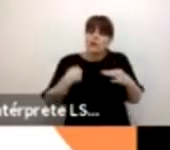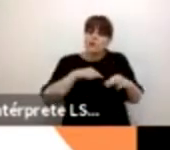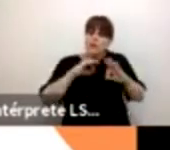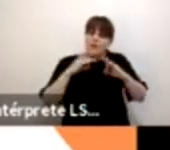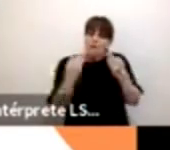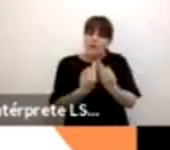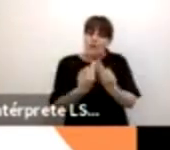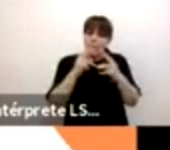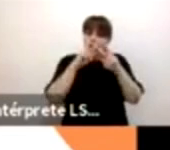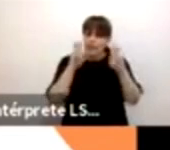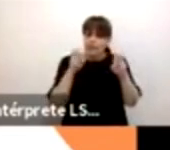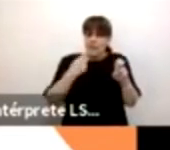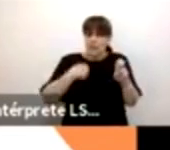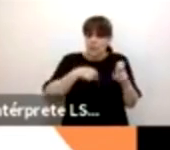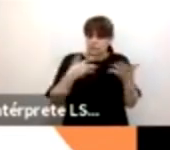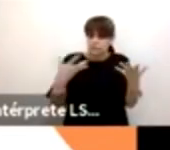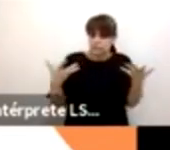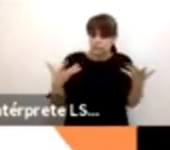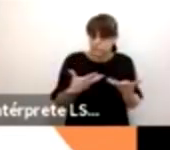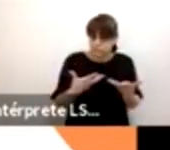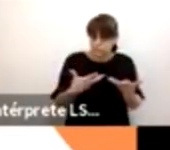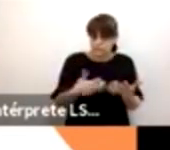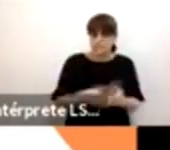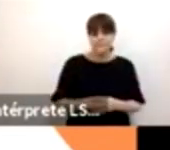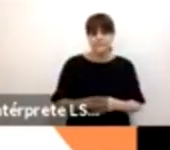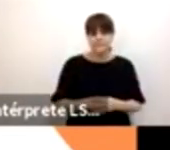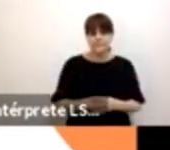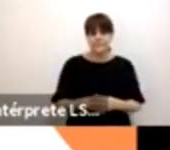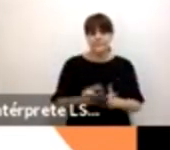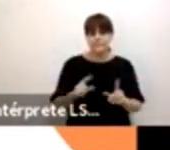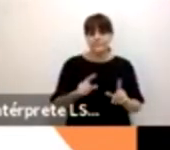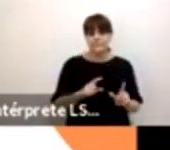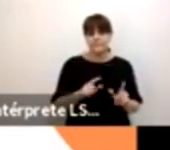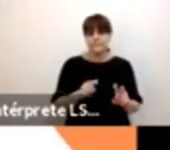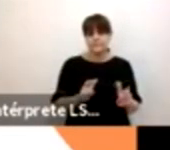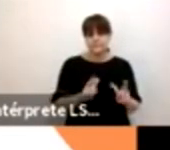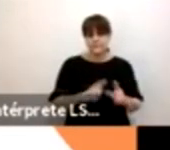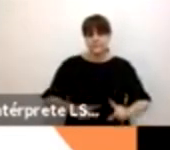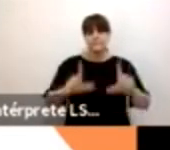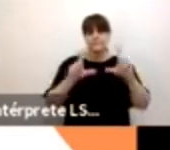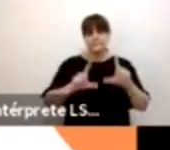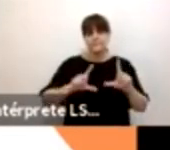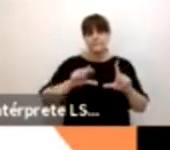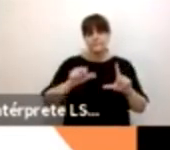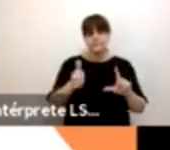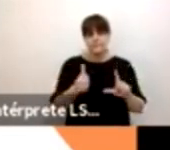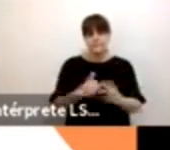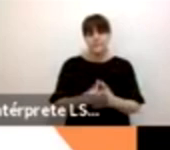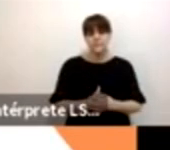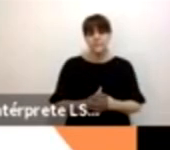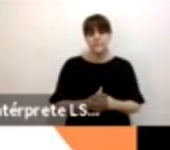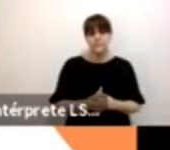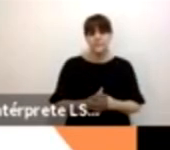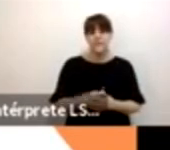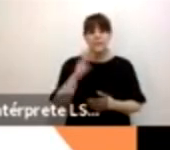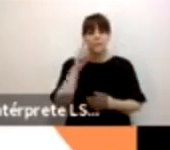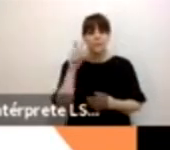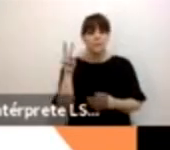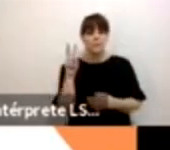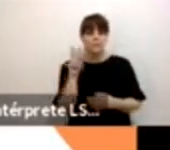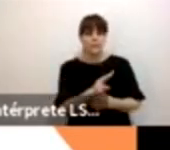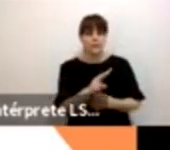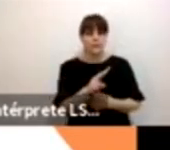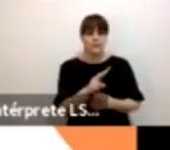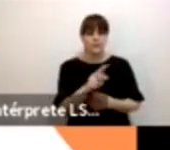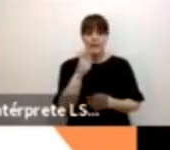competen. La siguiente, por favor. Antes de ello, vamos a repasar. Les voy a presentar rápidamente la guía.